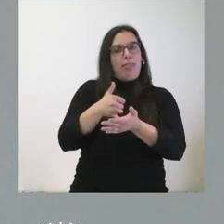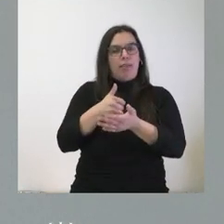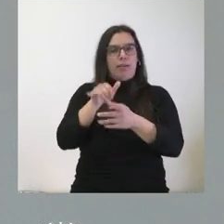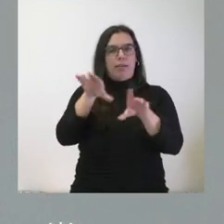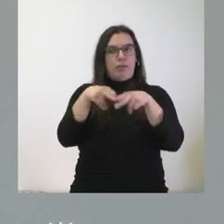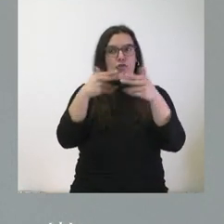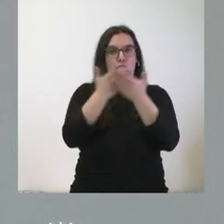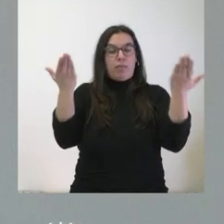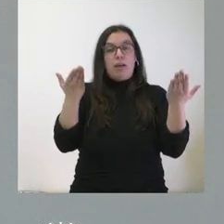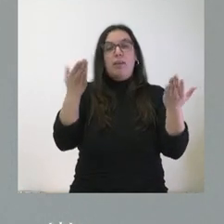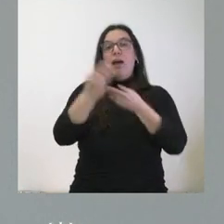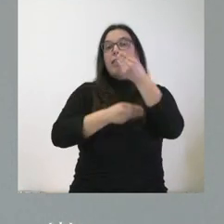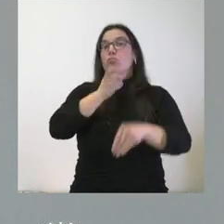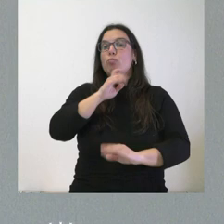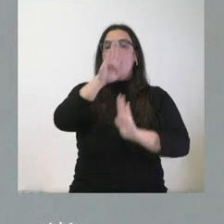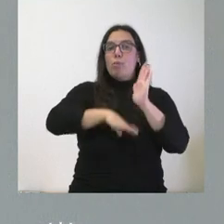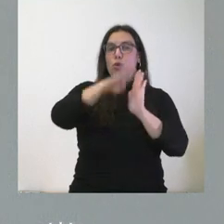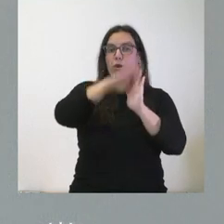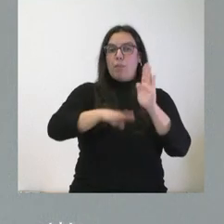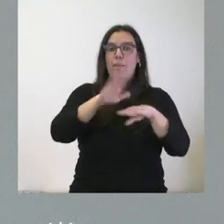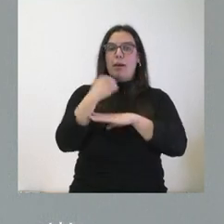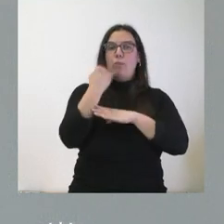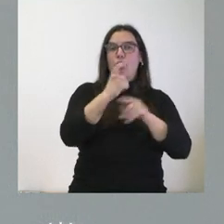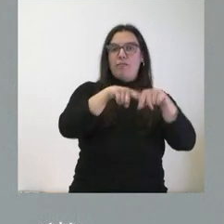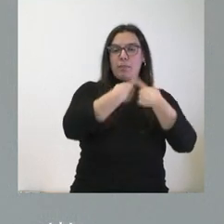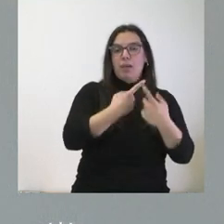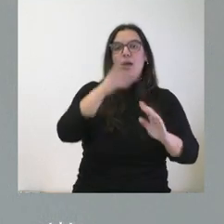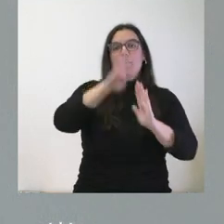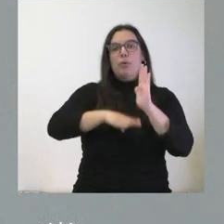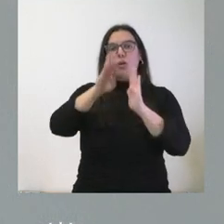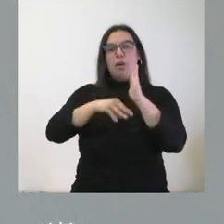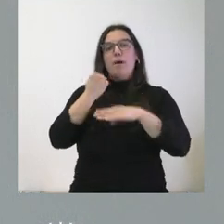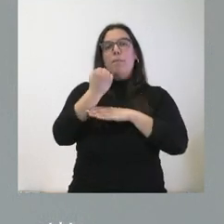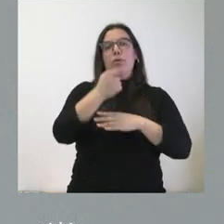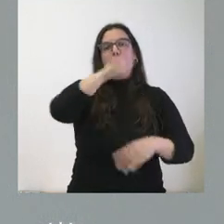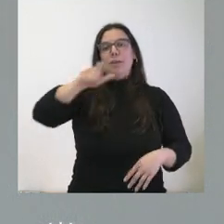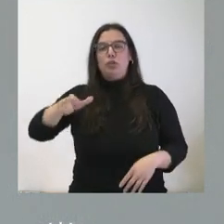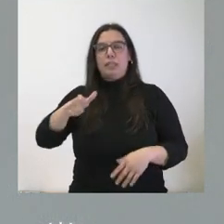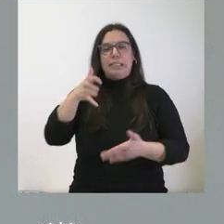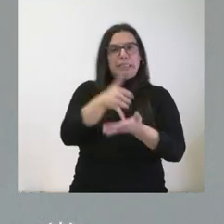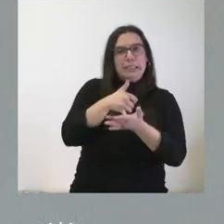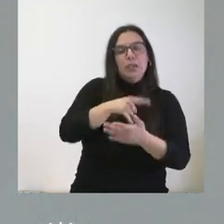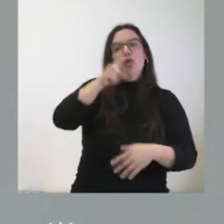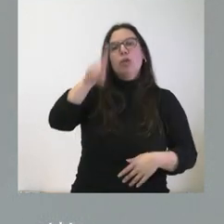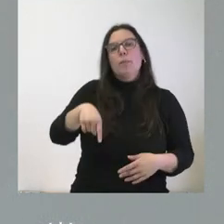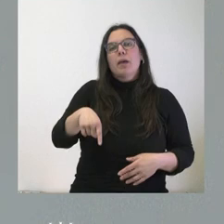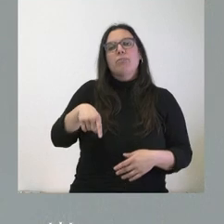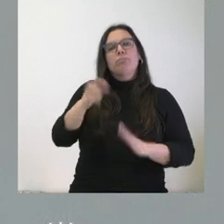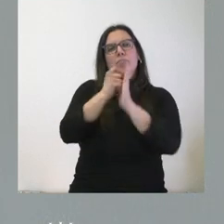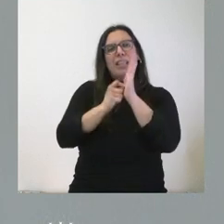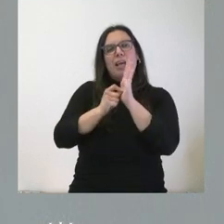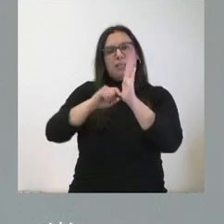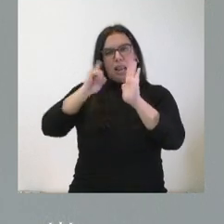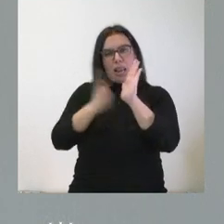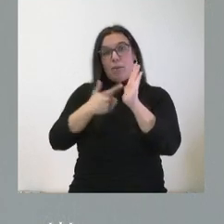tanto mediante programas que apoyan a las familias, programas que apoyan a las personas vulnerables o incluso medidas legales,